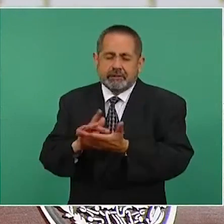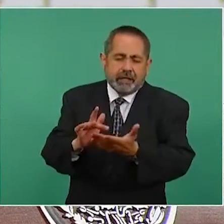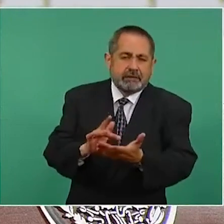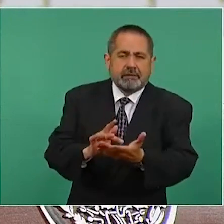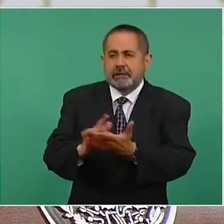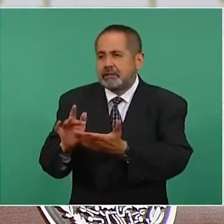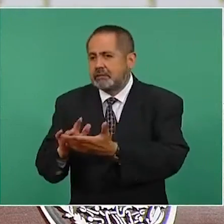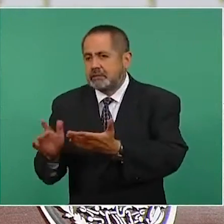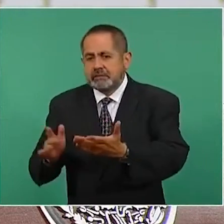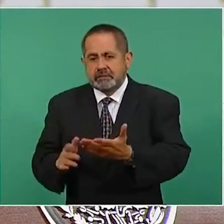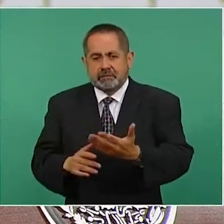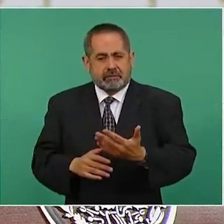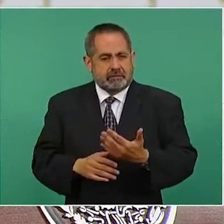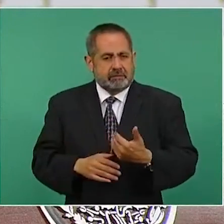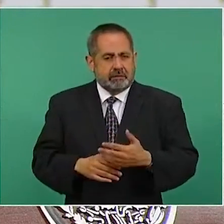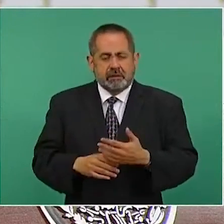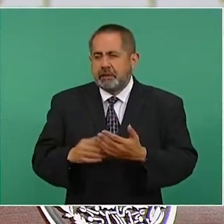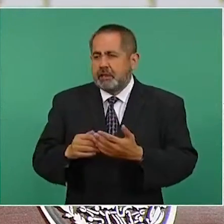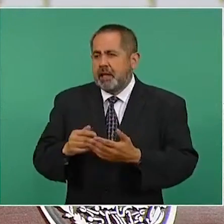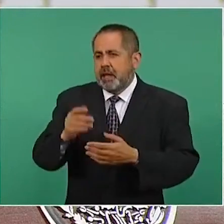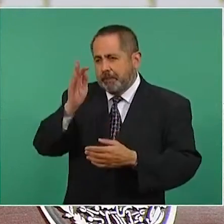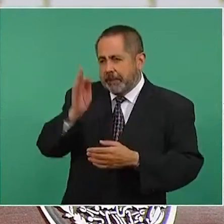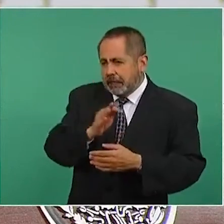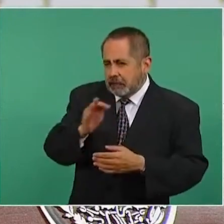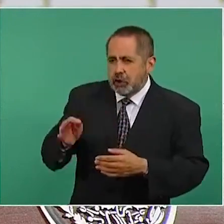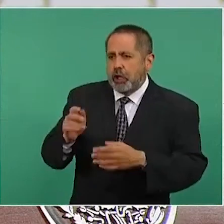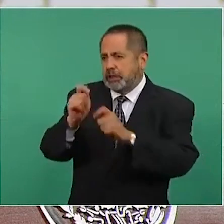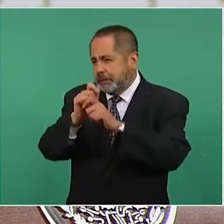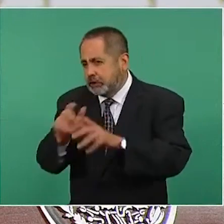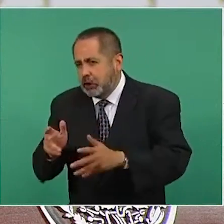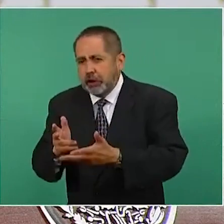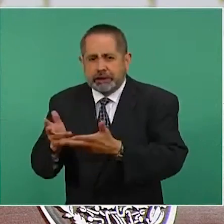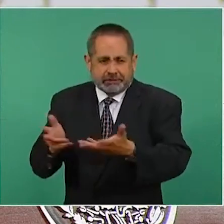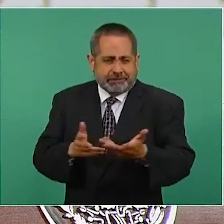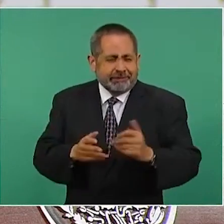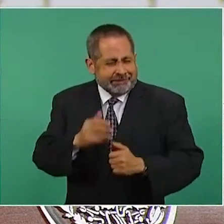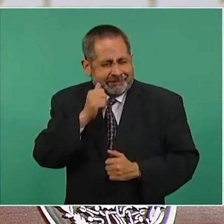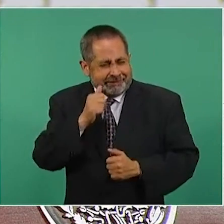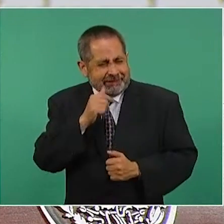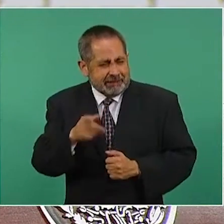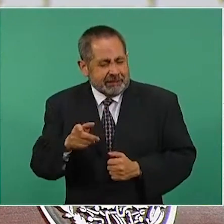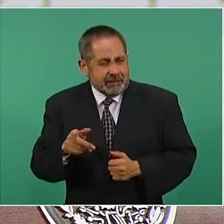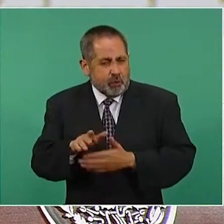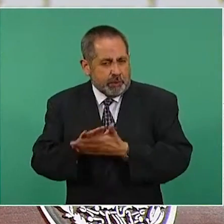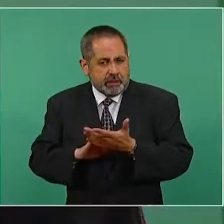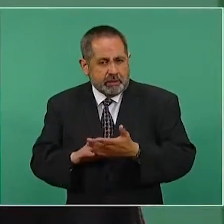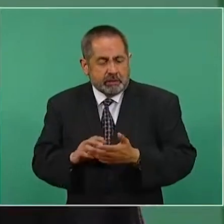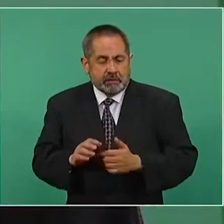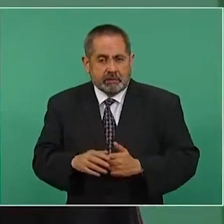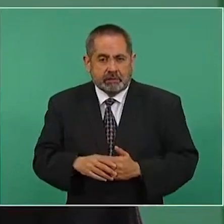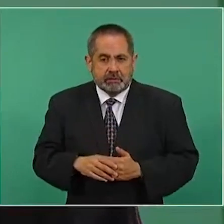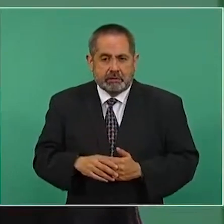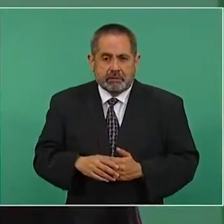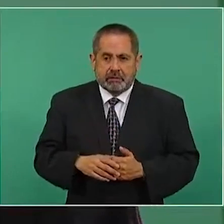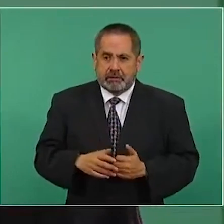gracias y bendiciones, ojalá.